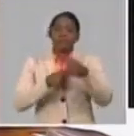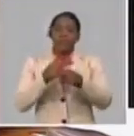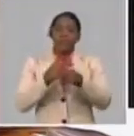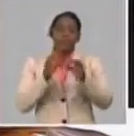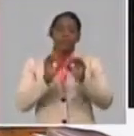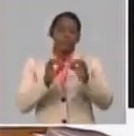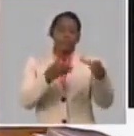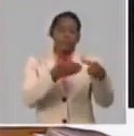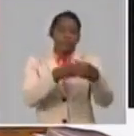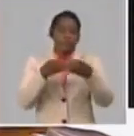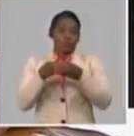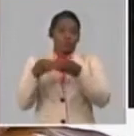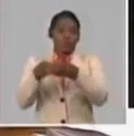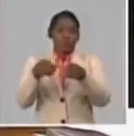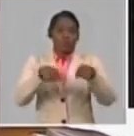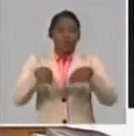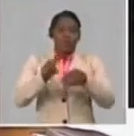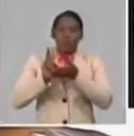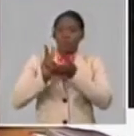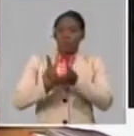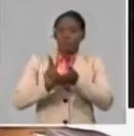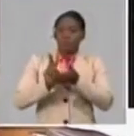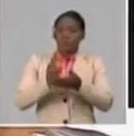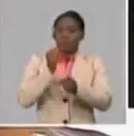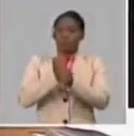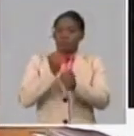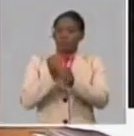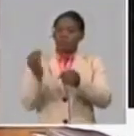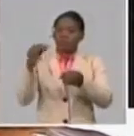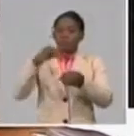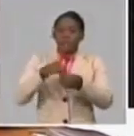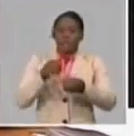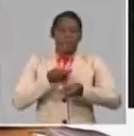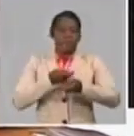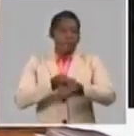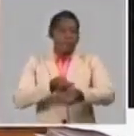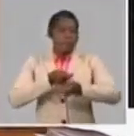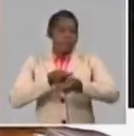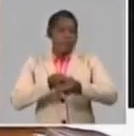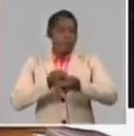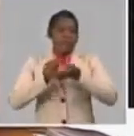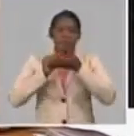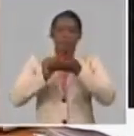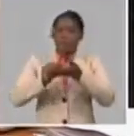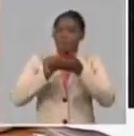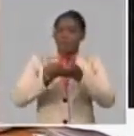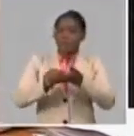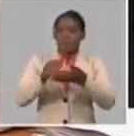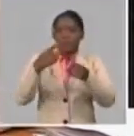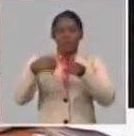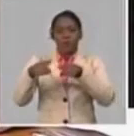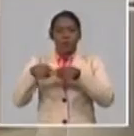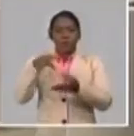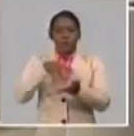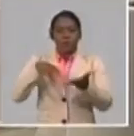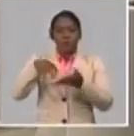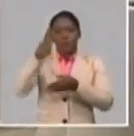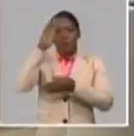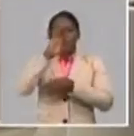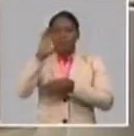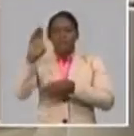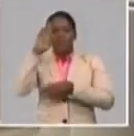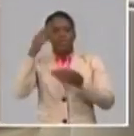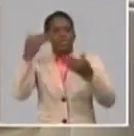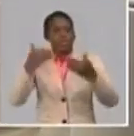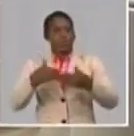voluntariamente se han incorporado a las actividades de limpieza y servicios en los centros de la salud. Nosotros hablábamos recientemente